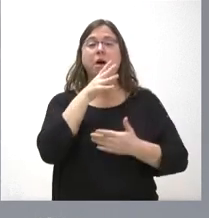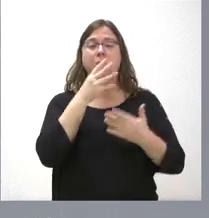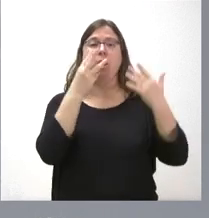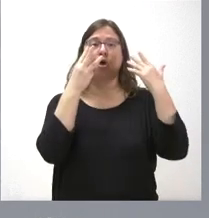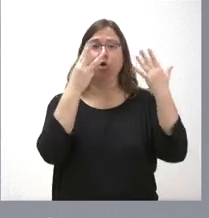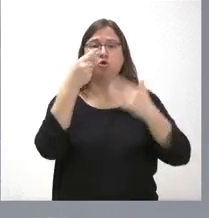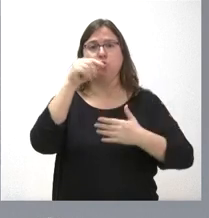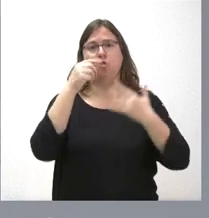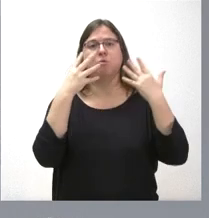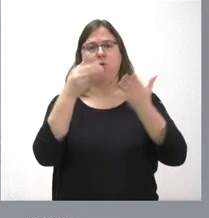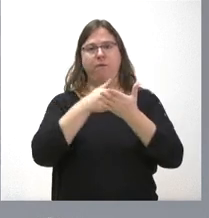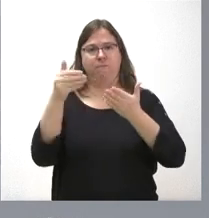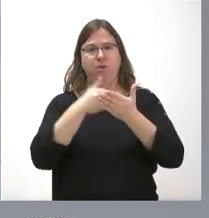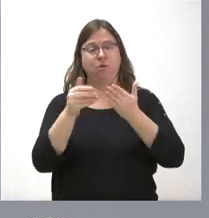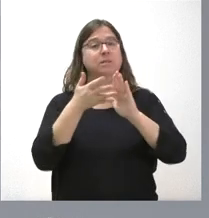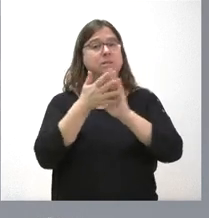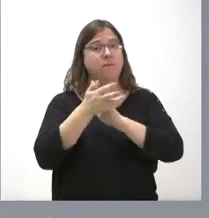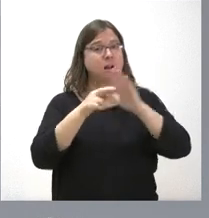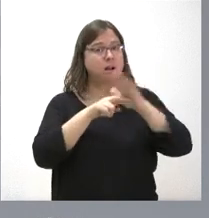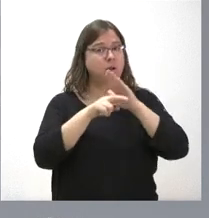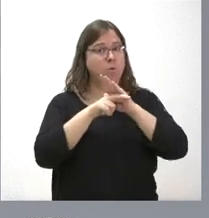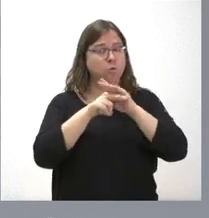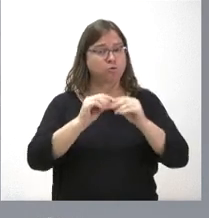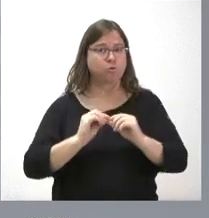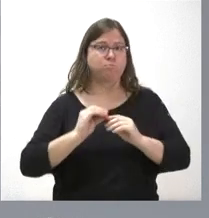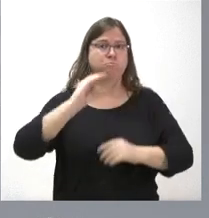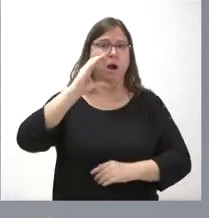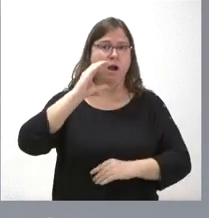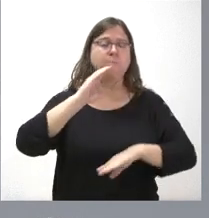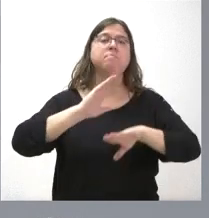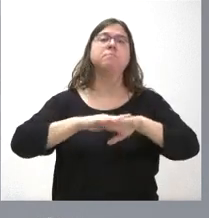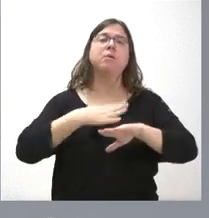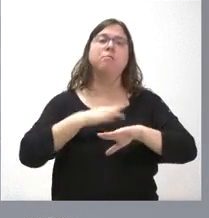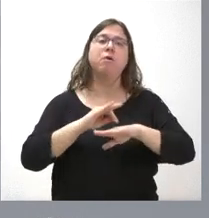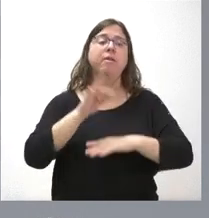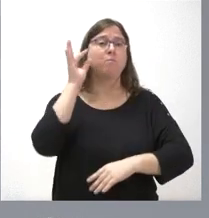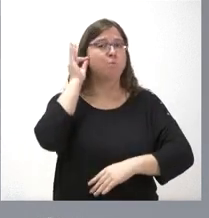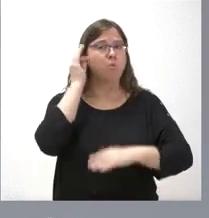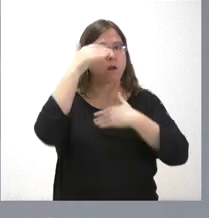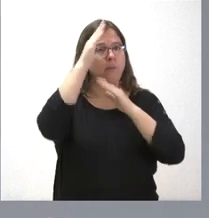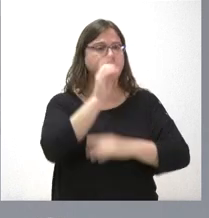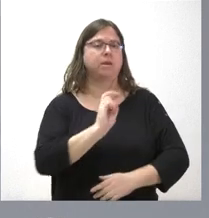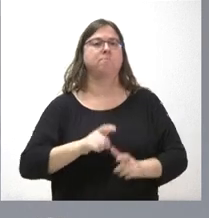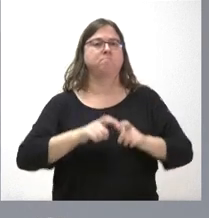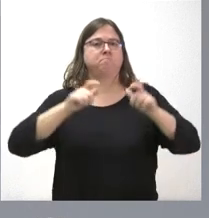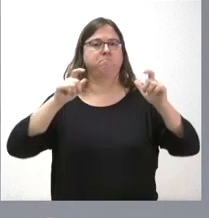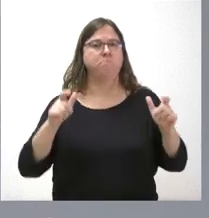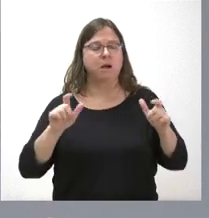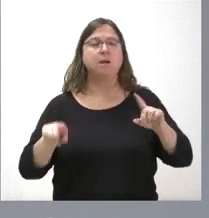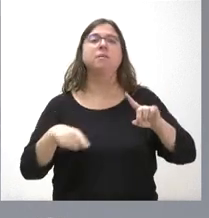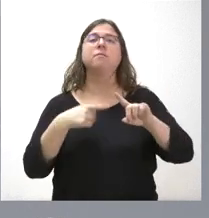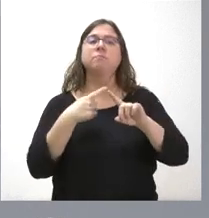incrementando los recursos para poder atender a más mujeres e incrementando la